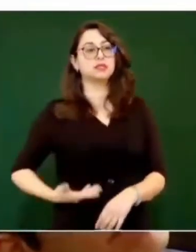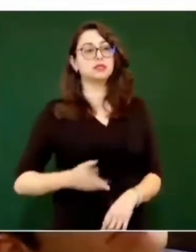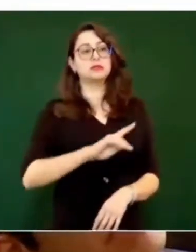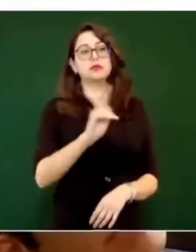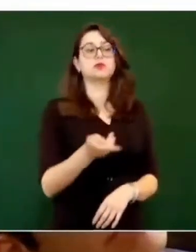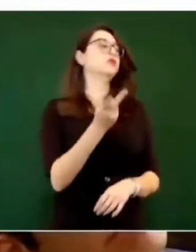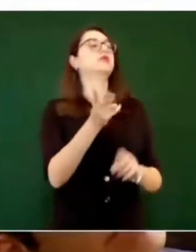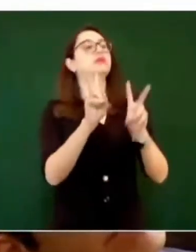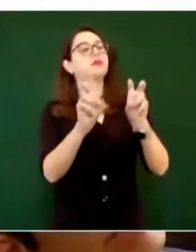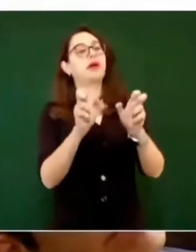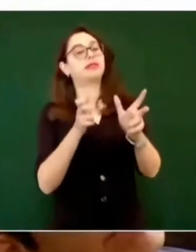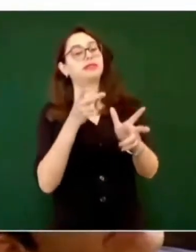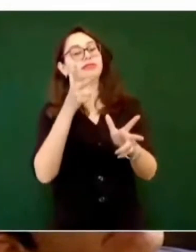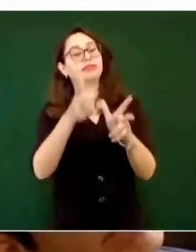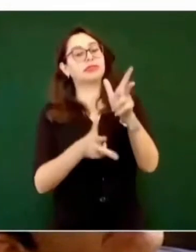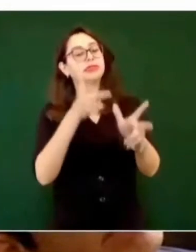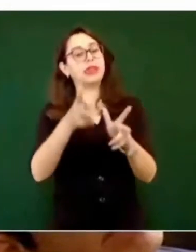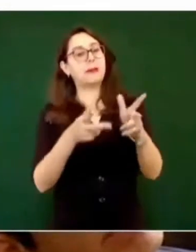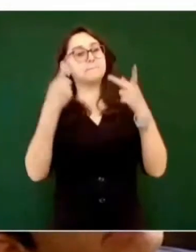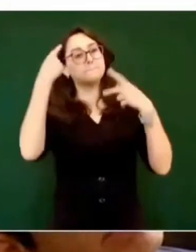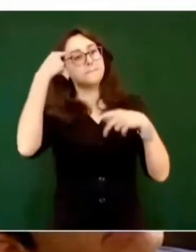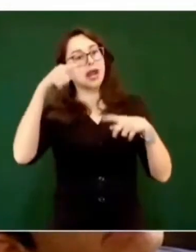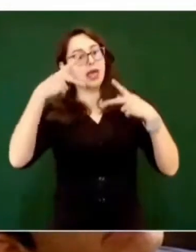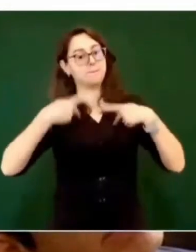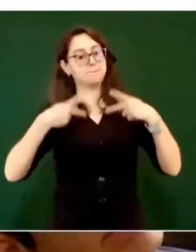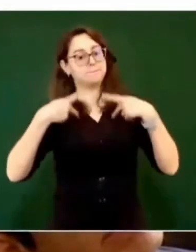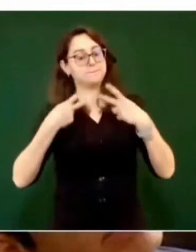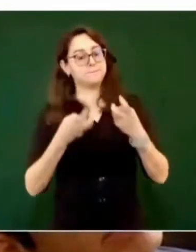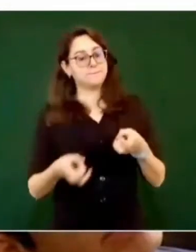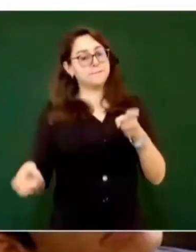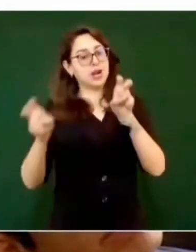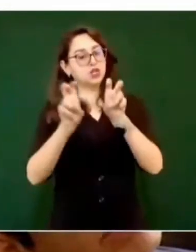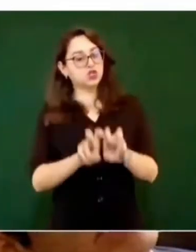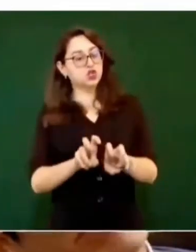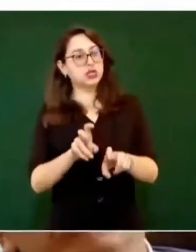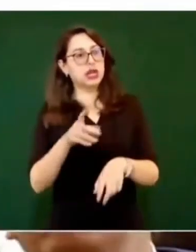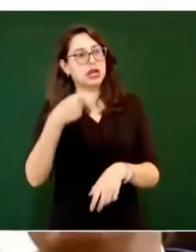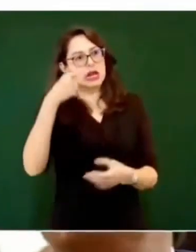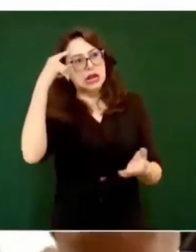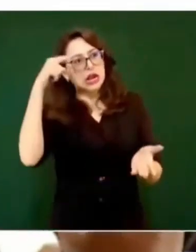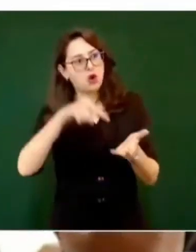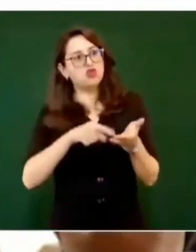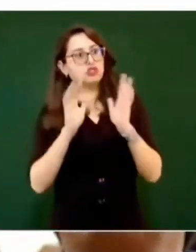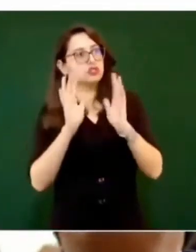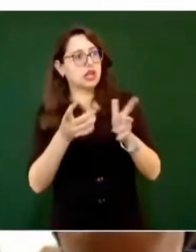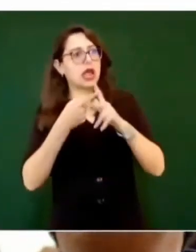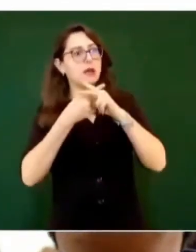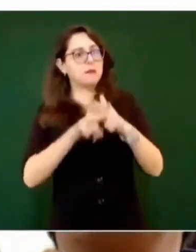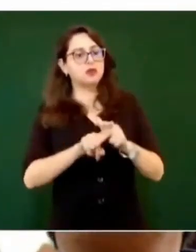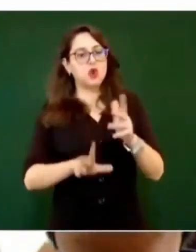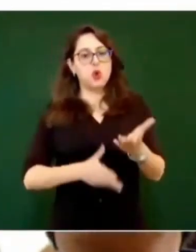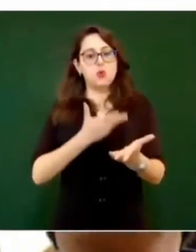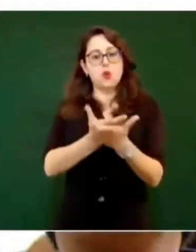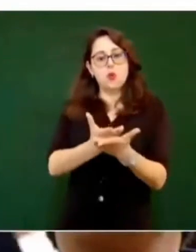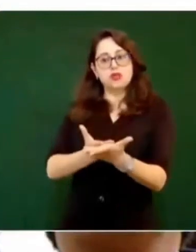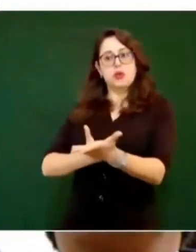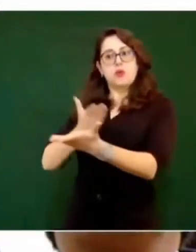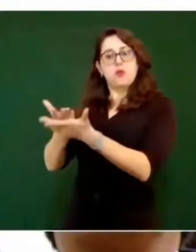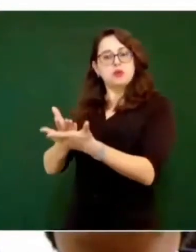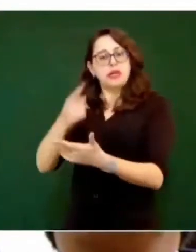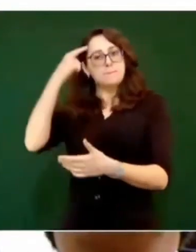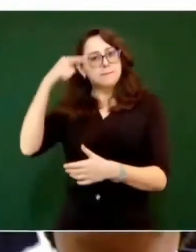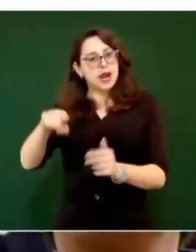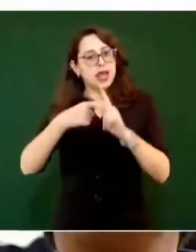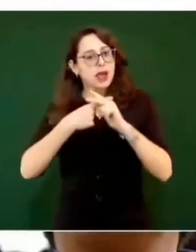proyecto de tren de pasajeros que está más avanzado. Entiendo que se presentaron propuestas ya de la convocatoria que hicieron